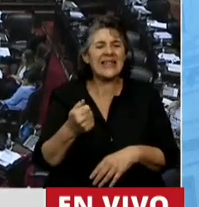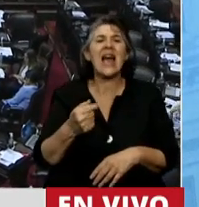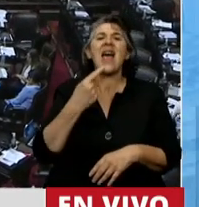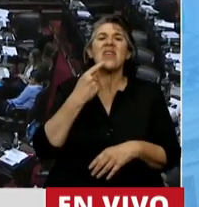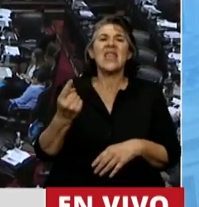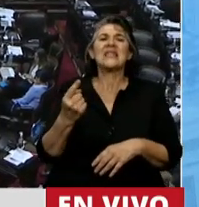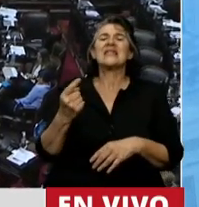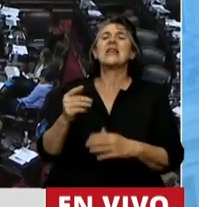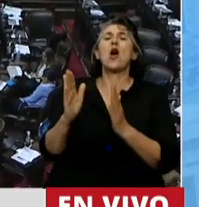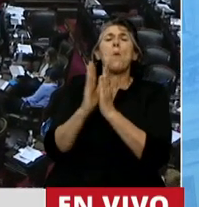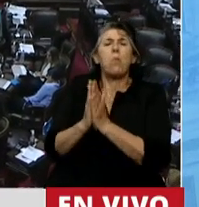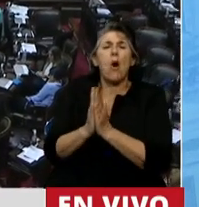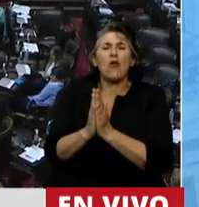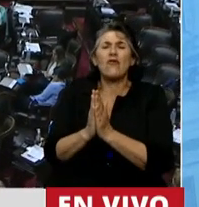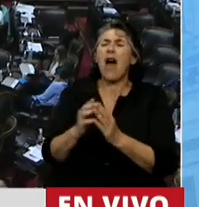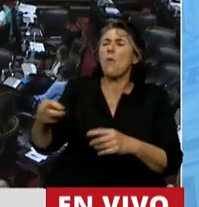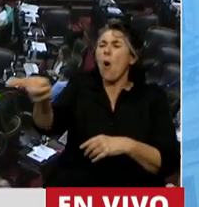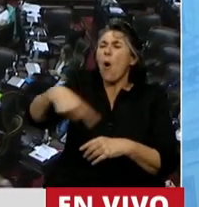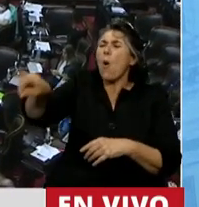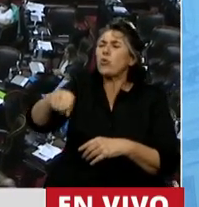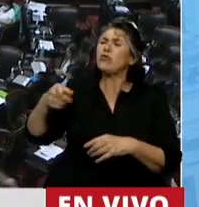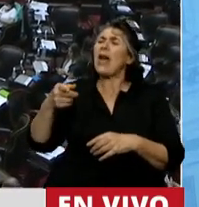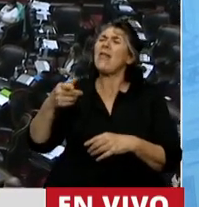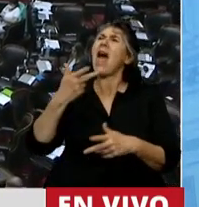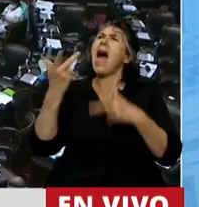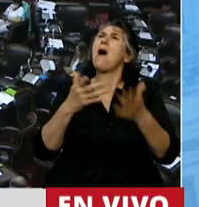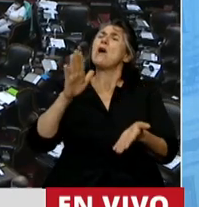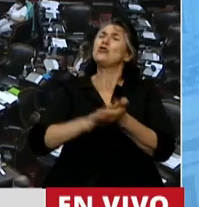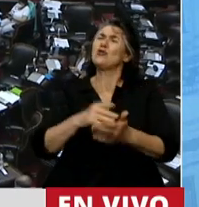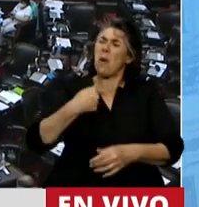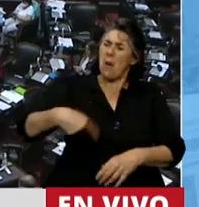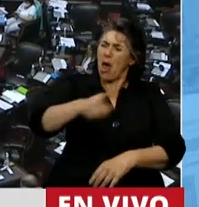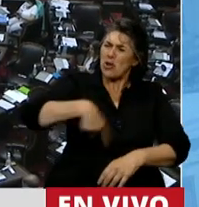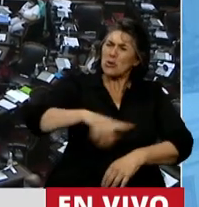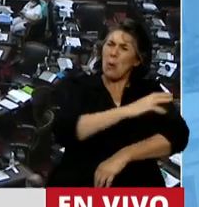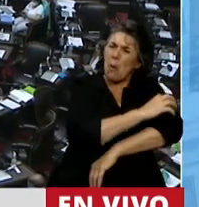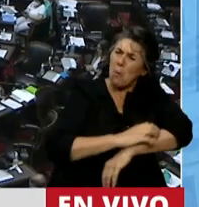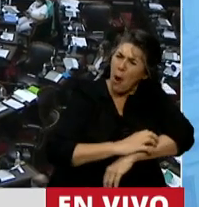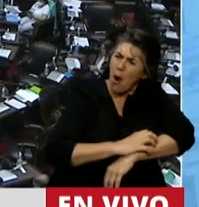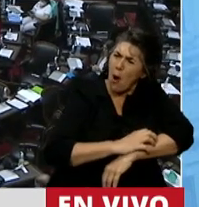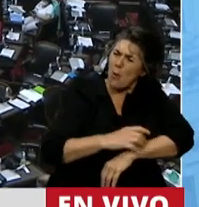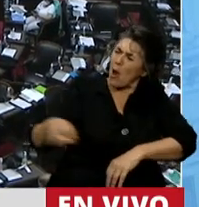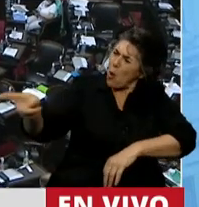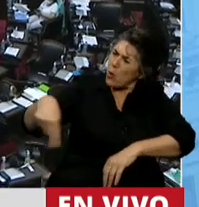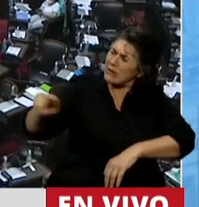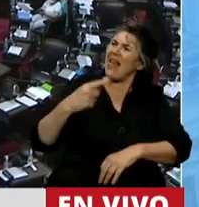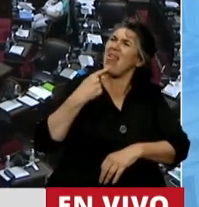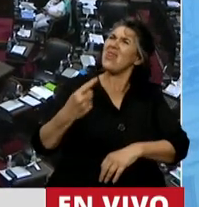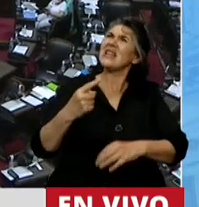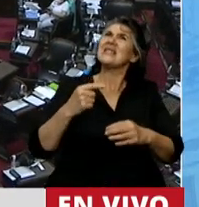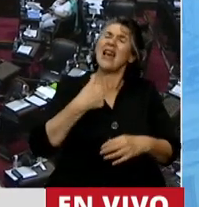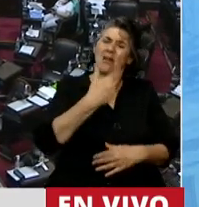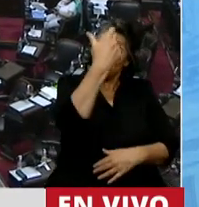pobres. Nos indigna que a nosotros nos pongan, que nos hablen, que hablen de nosotras como motivo